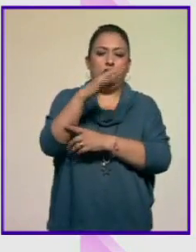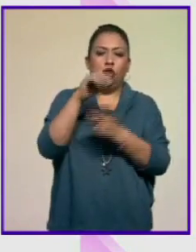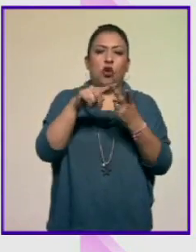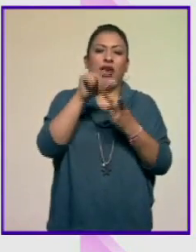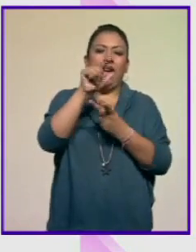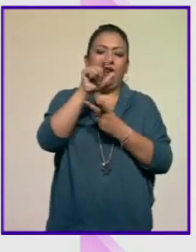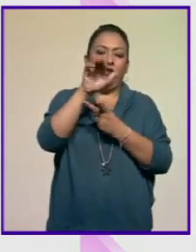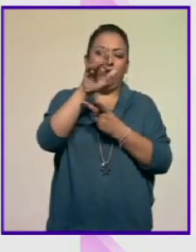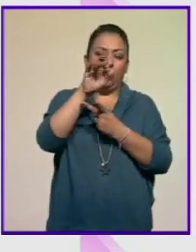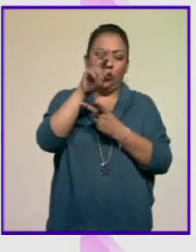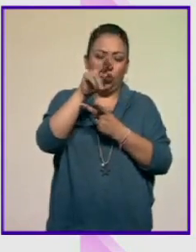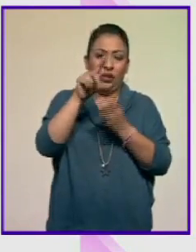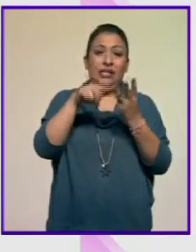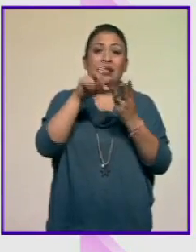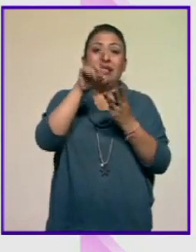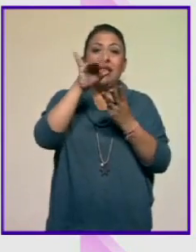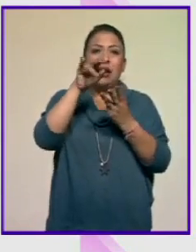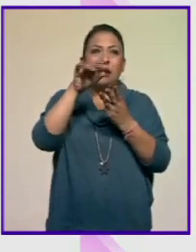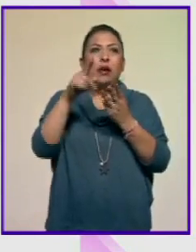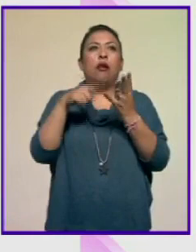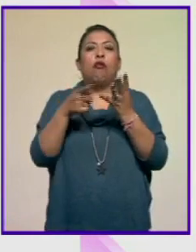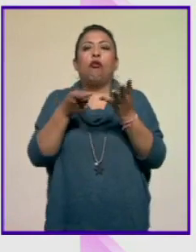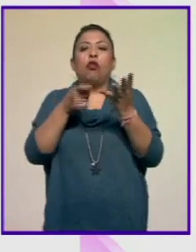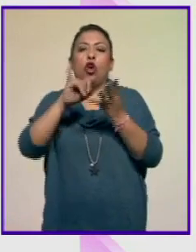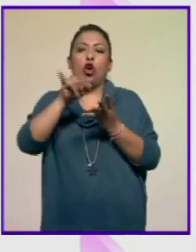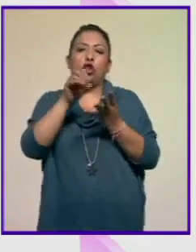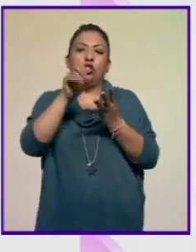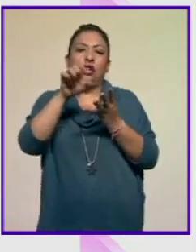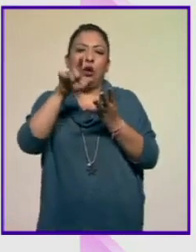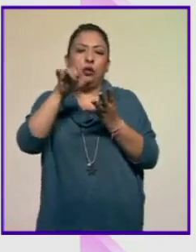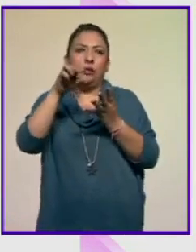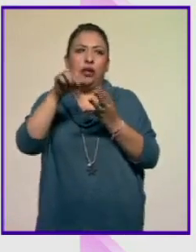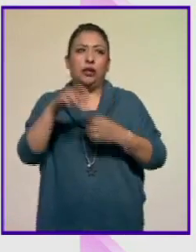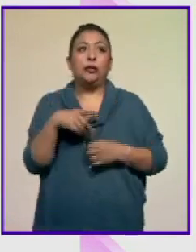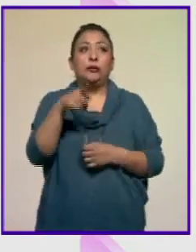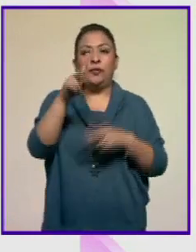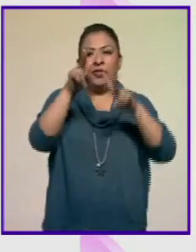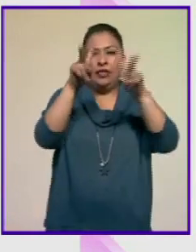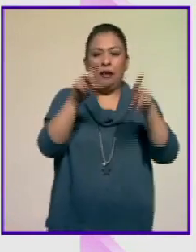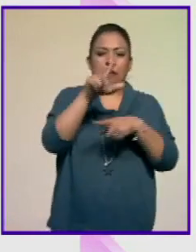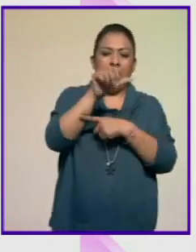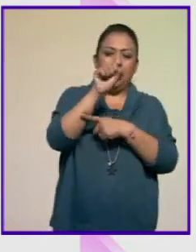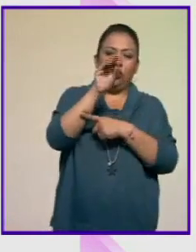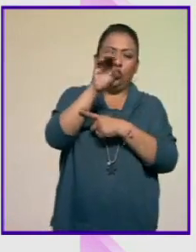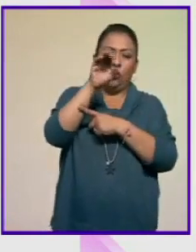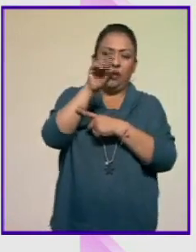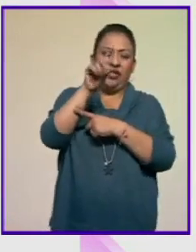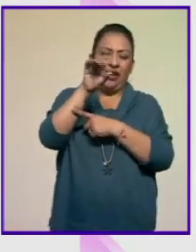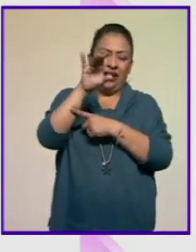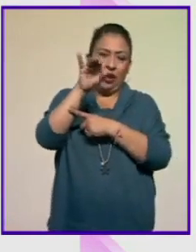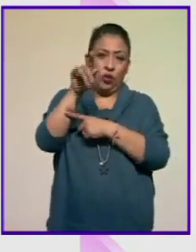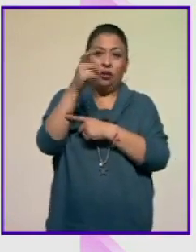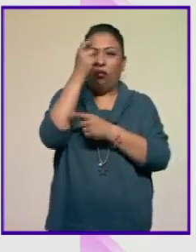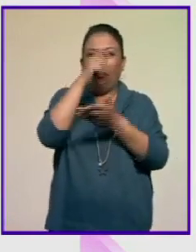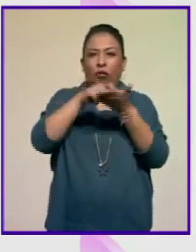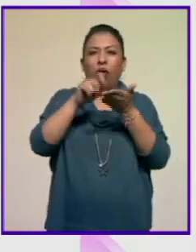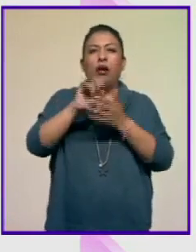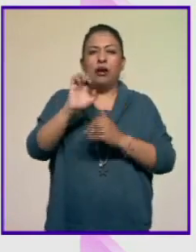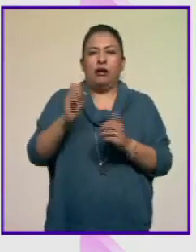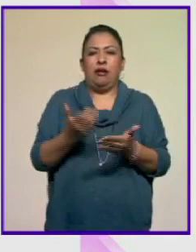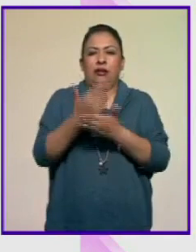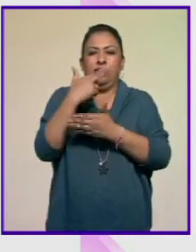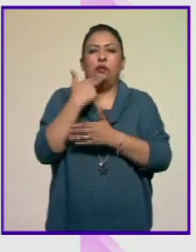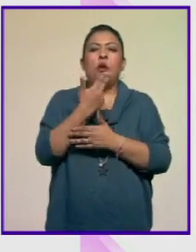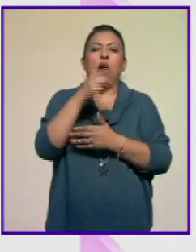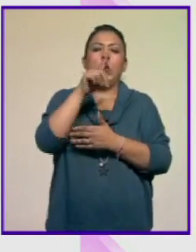Ruiz Sánchez y Diana Bracho moderada por José Luis Martínez. La sombra del caudillo, obra del chihuahuense Martín Luis Guzmán representa